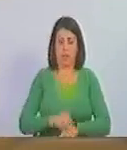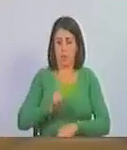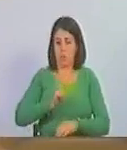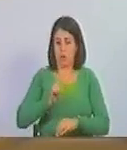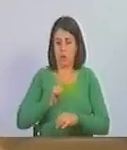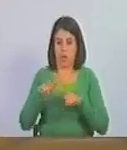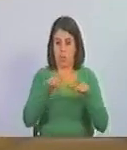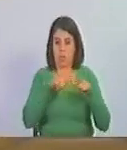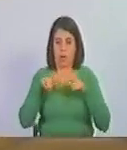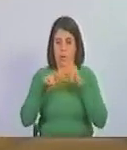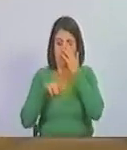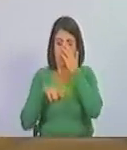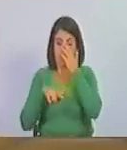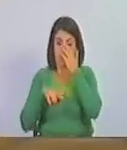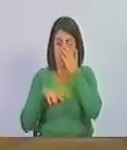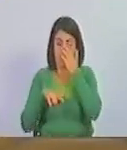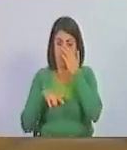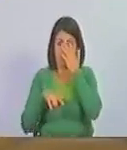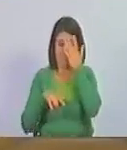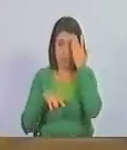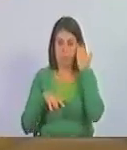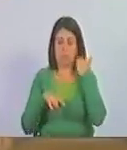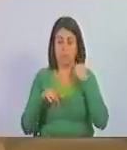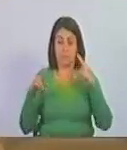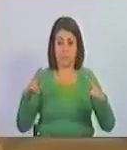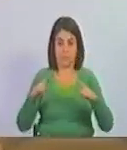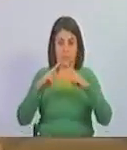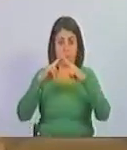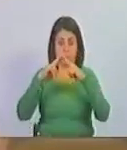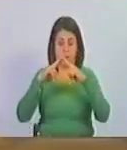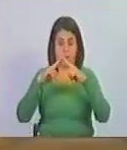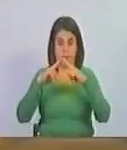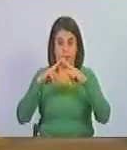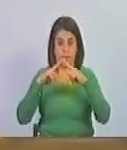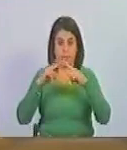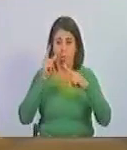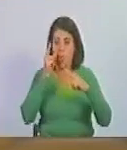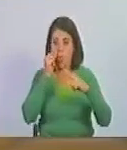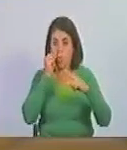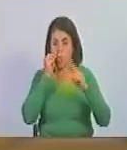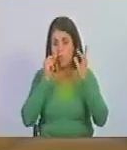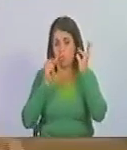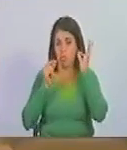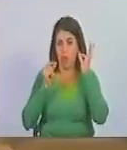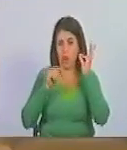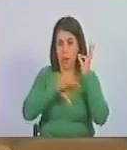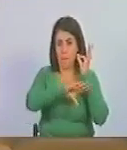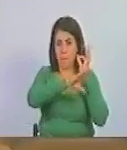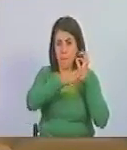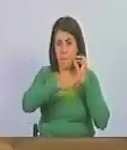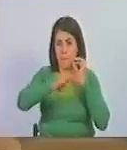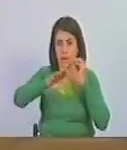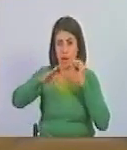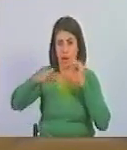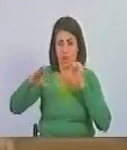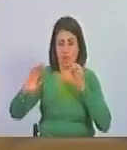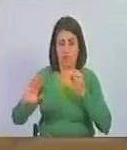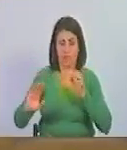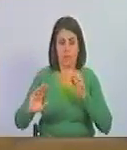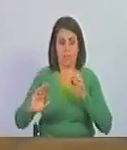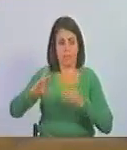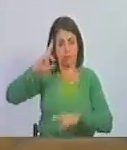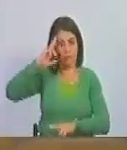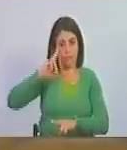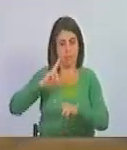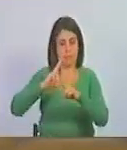cualquier circunstancia. Ahí nos vimos los hombres y mujeres de mar enarbolando